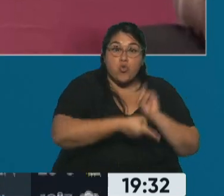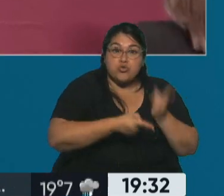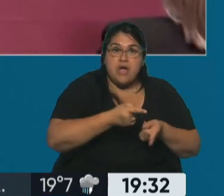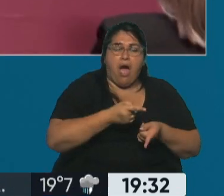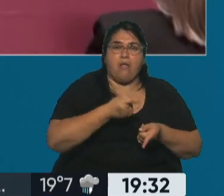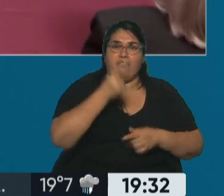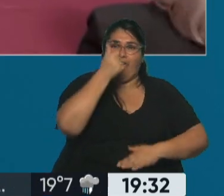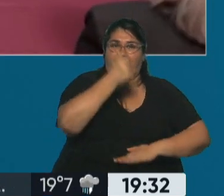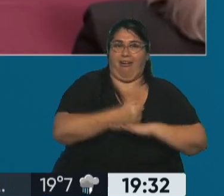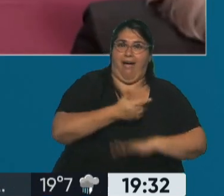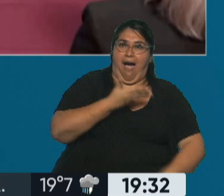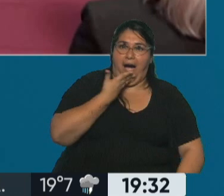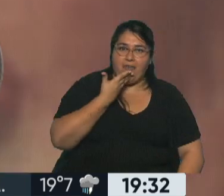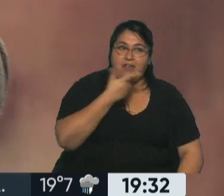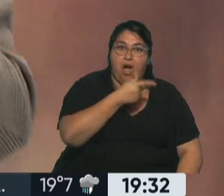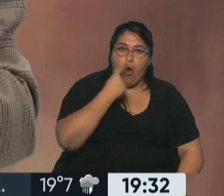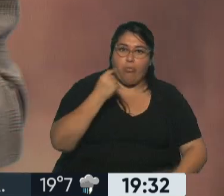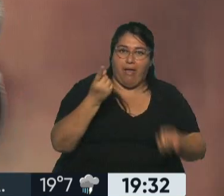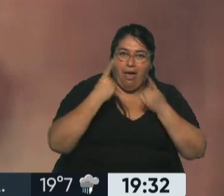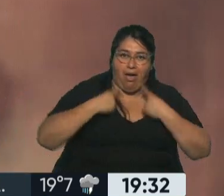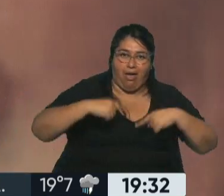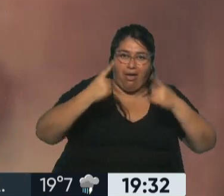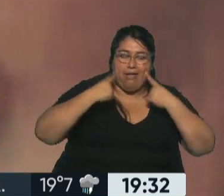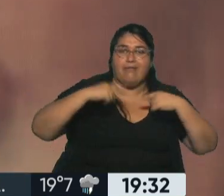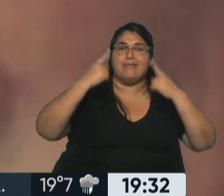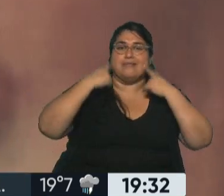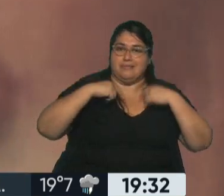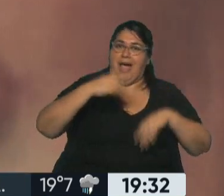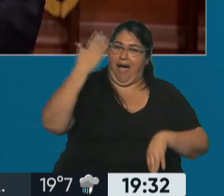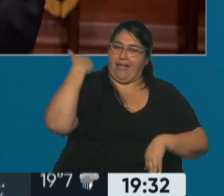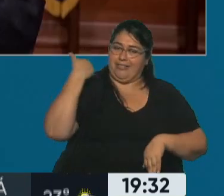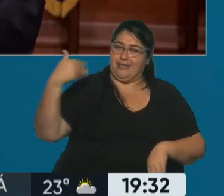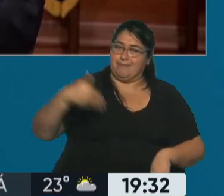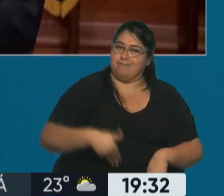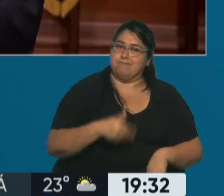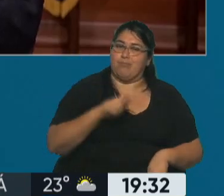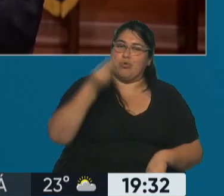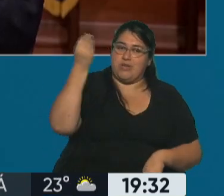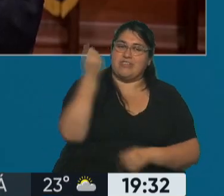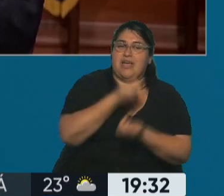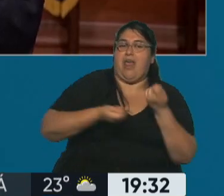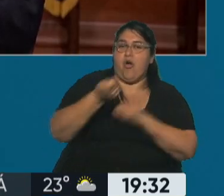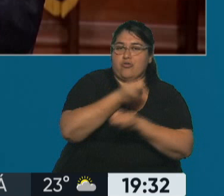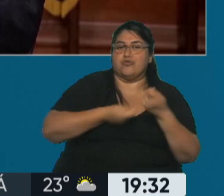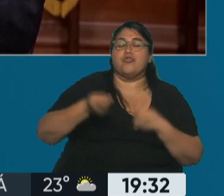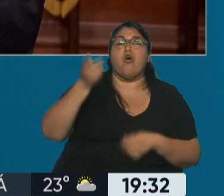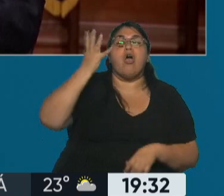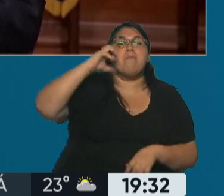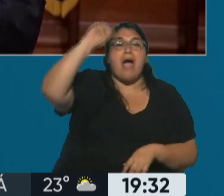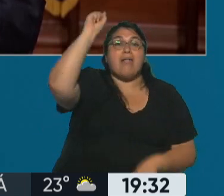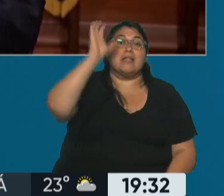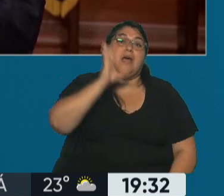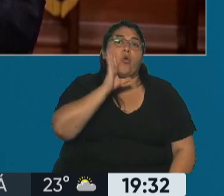ser aún mucho más graves. Estuvo en Buenos Aires, yo me acuerdo de este hombre. Estuvo en Buenos Aires. Exactamente, cargado de negocios en la embajada de Estados Unidos. Me acuerdo nitidamente.